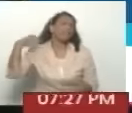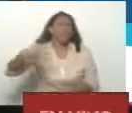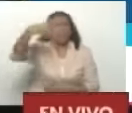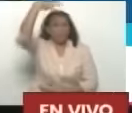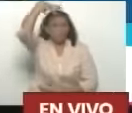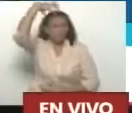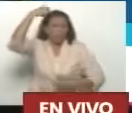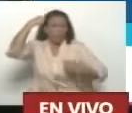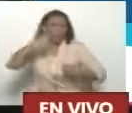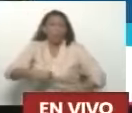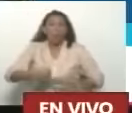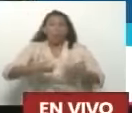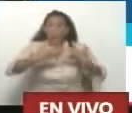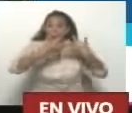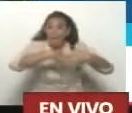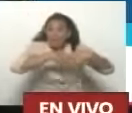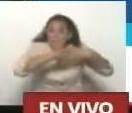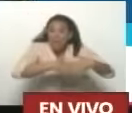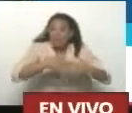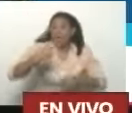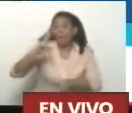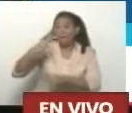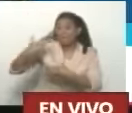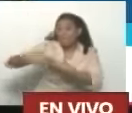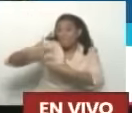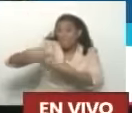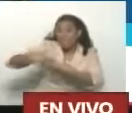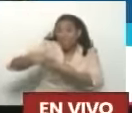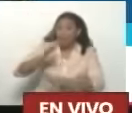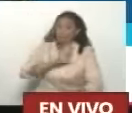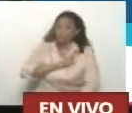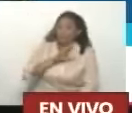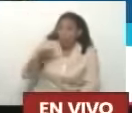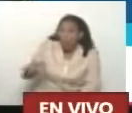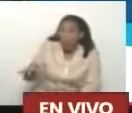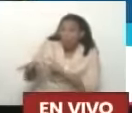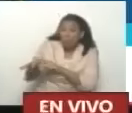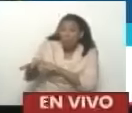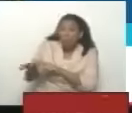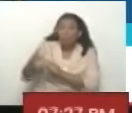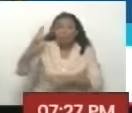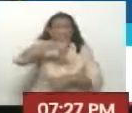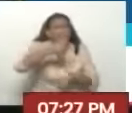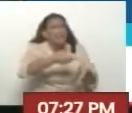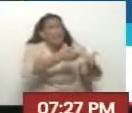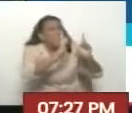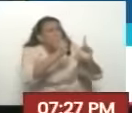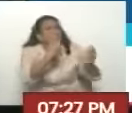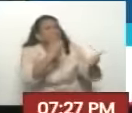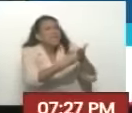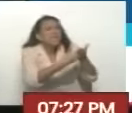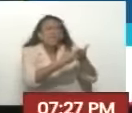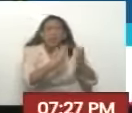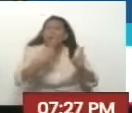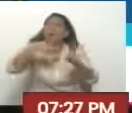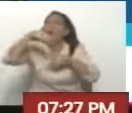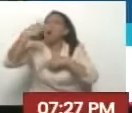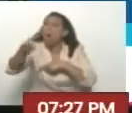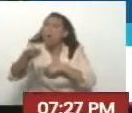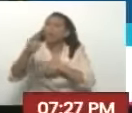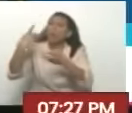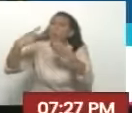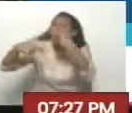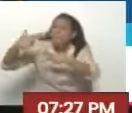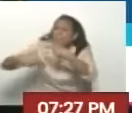Que una empresa Una industria petrolera De un país soberano Necesite licencia De una potencia Para poder